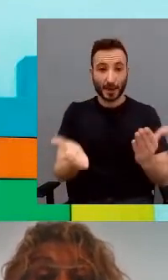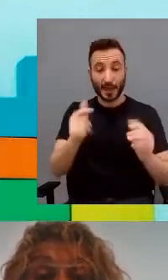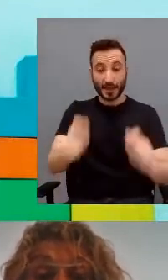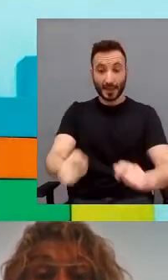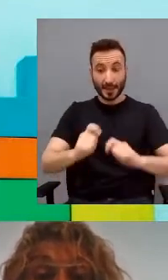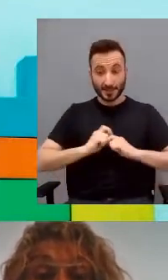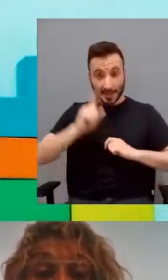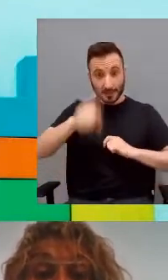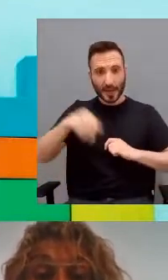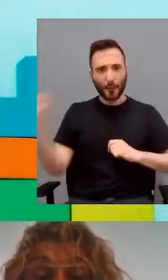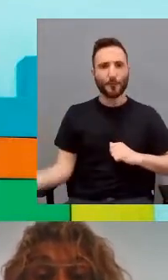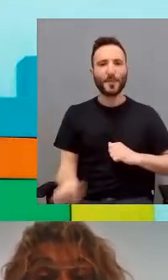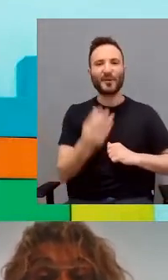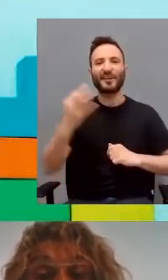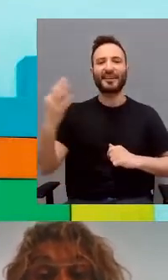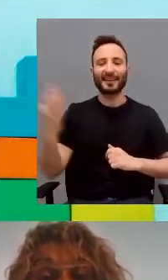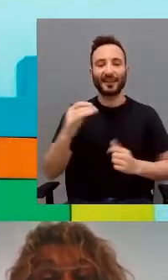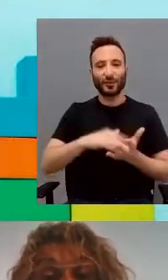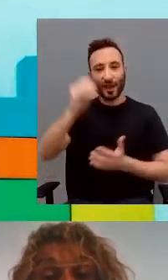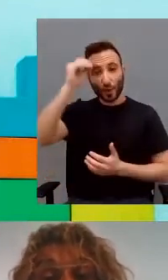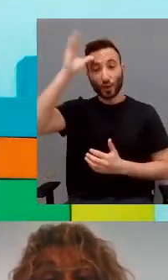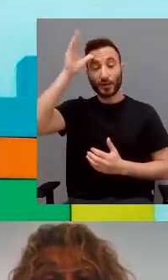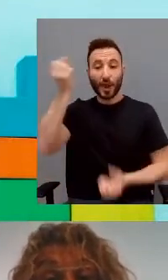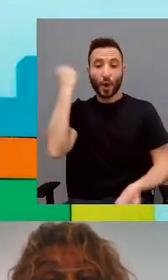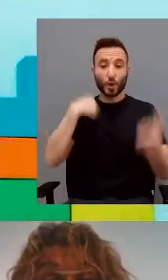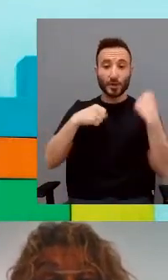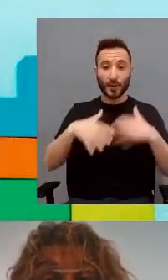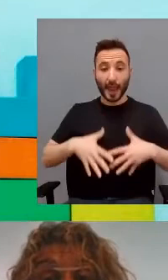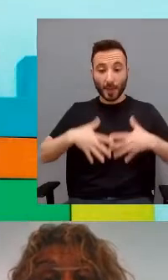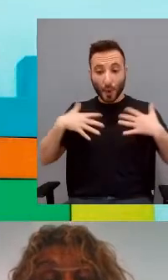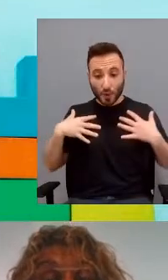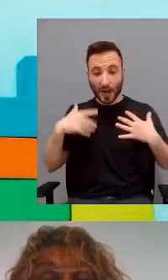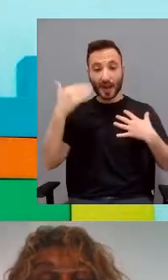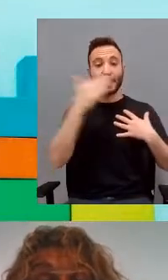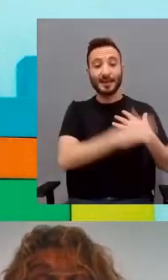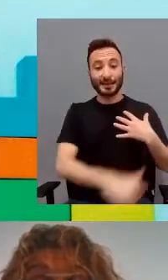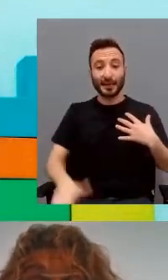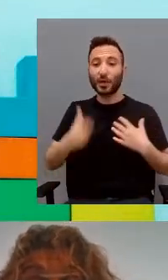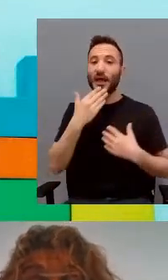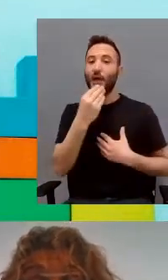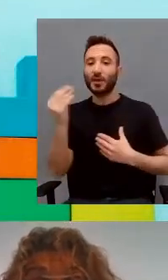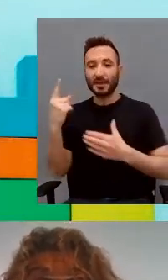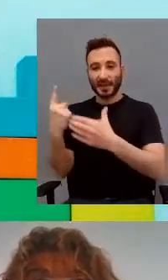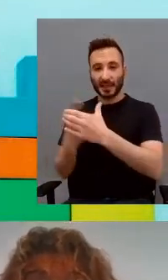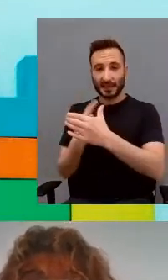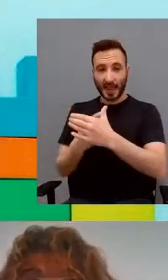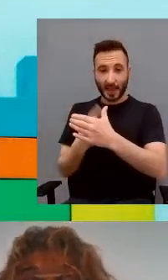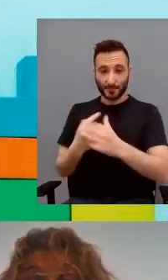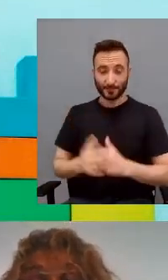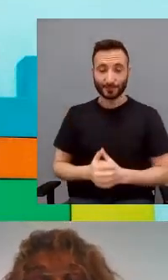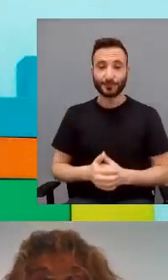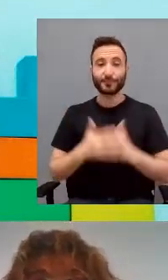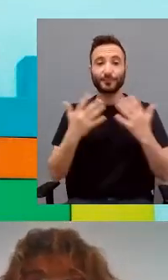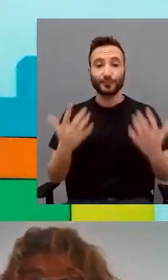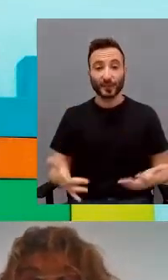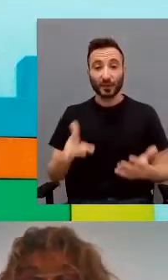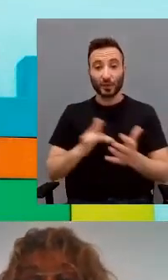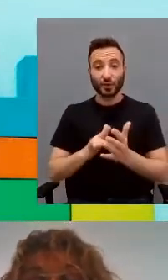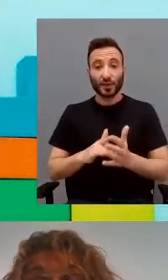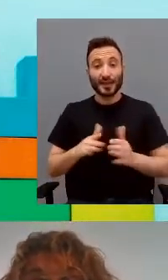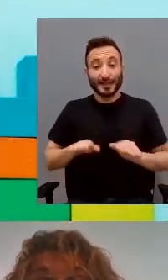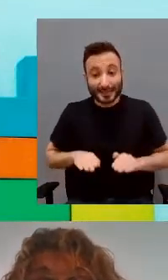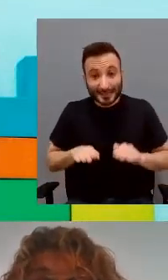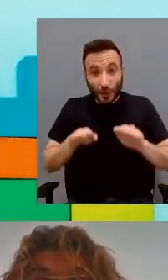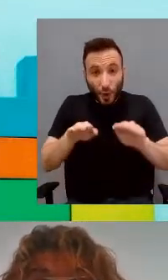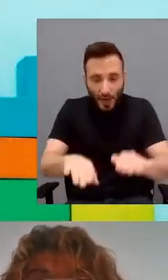mejora, existe una mejora cognitiva, conductual y emocional de los niños y adolescentes con TEA. La sincronía se debe considerar como una